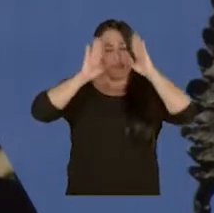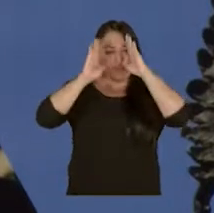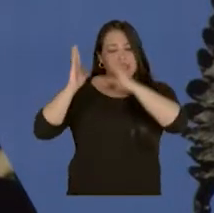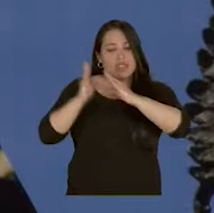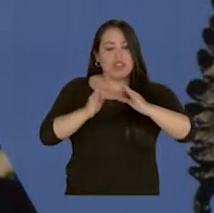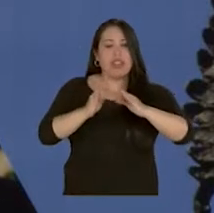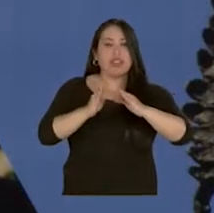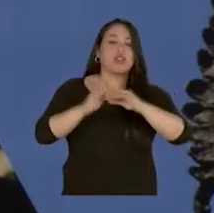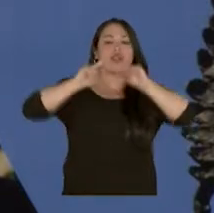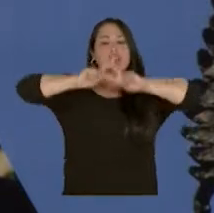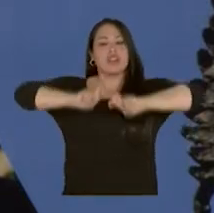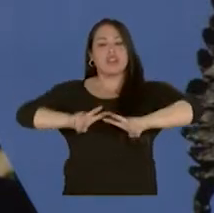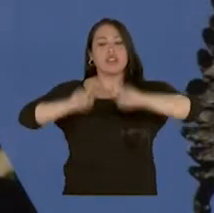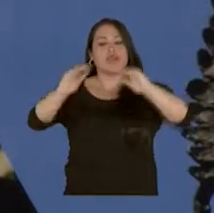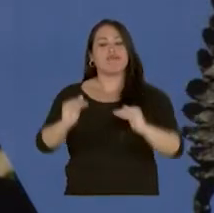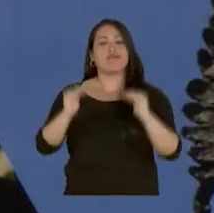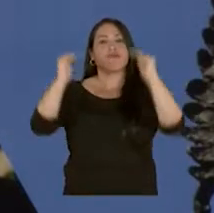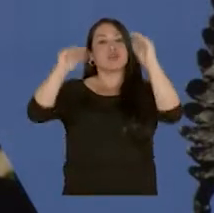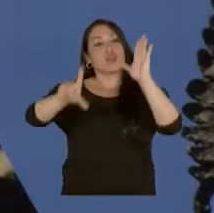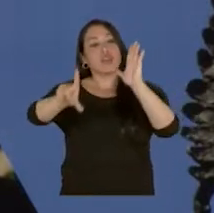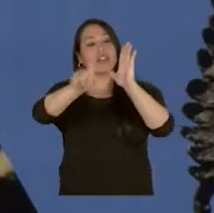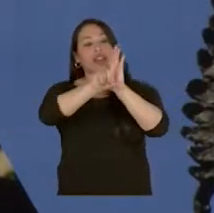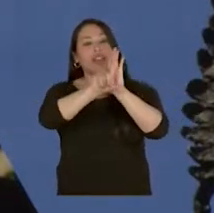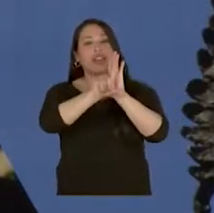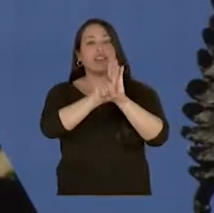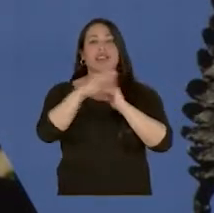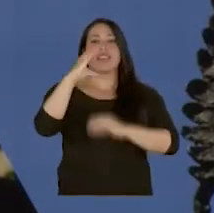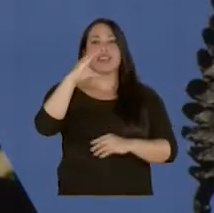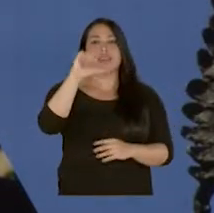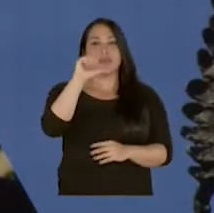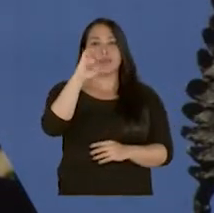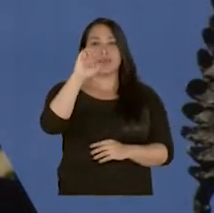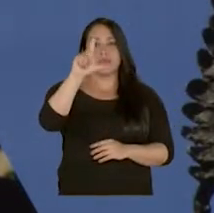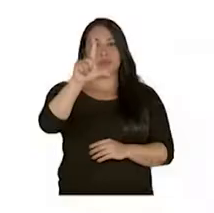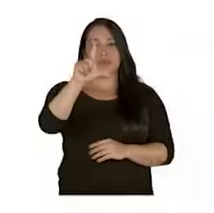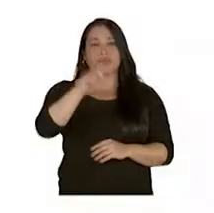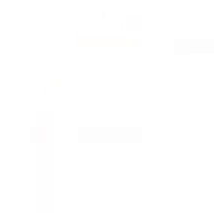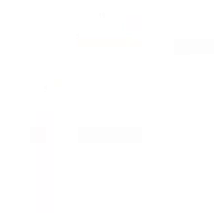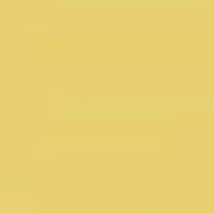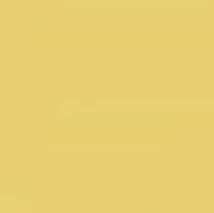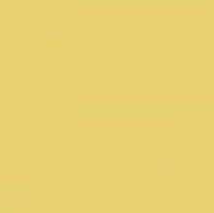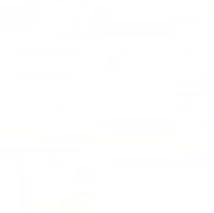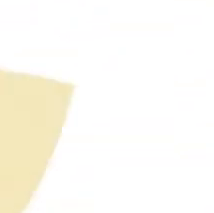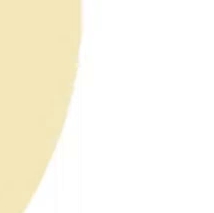de Altos Estudios Legislativos, CAEL por su sigla.